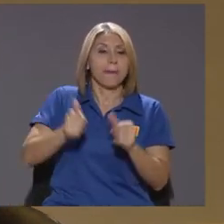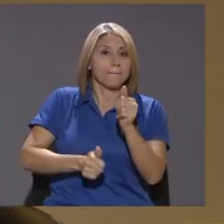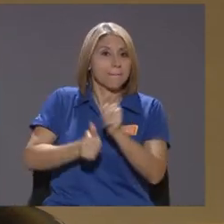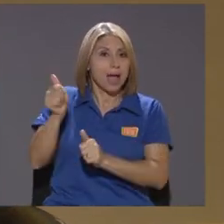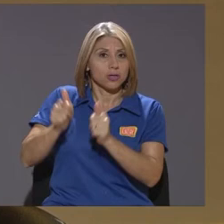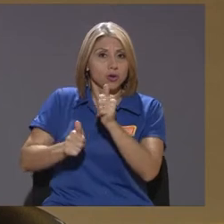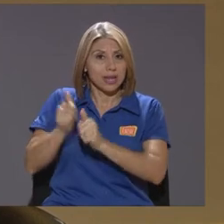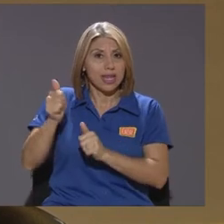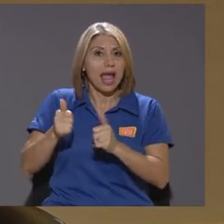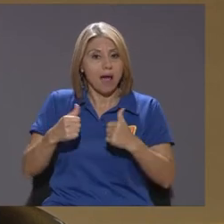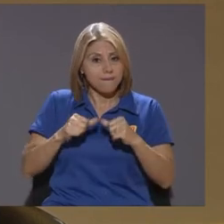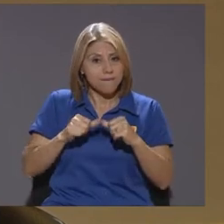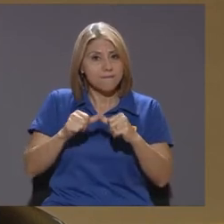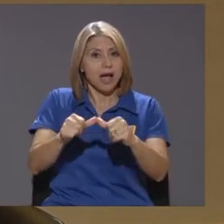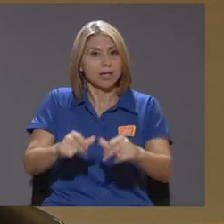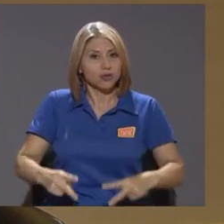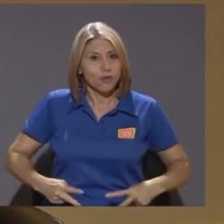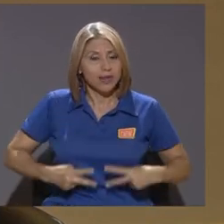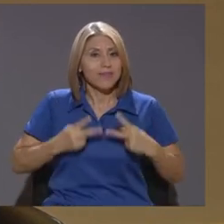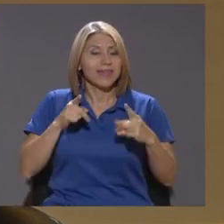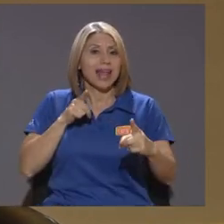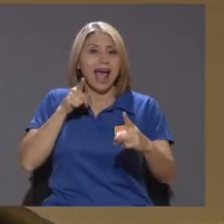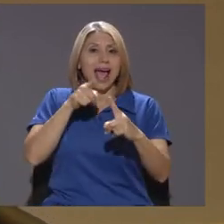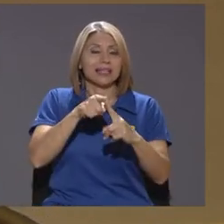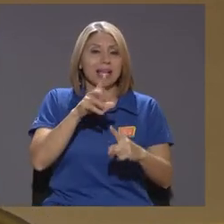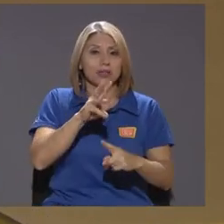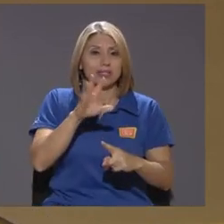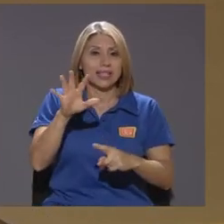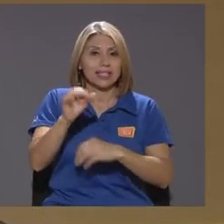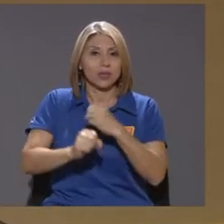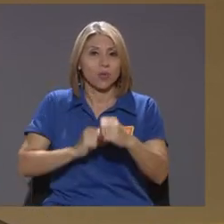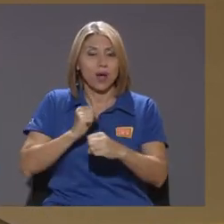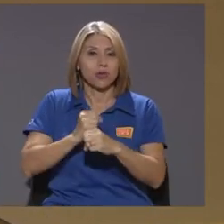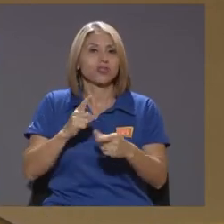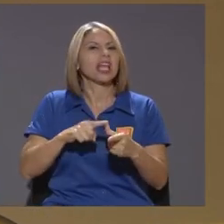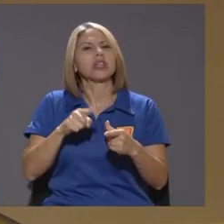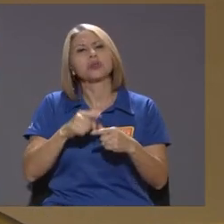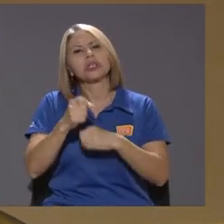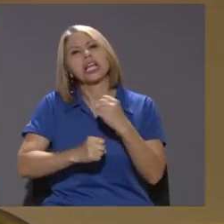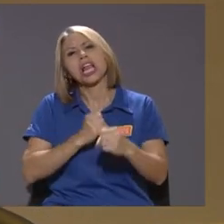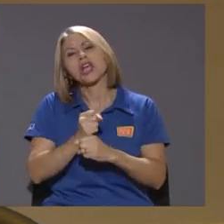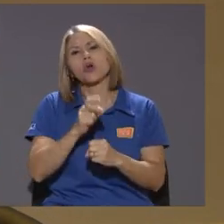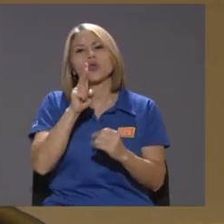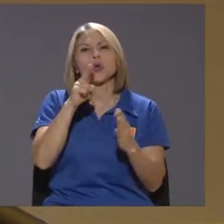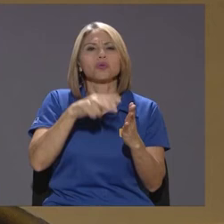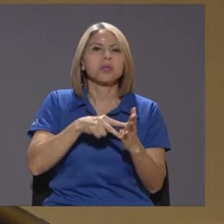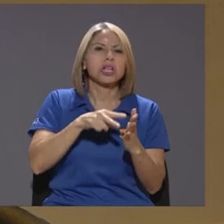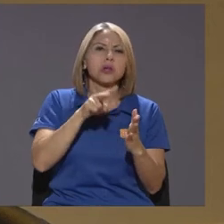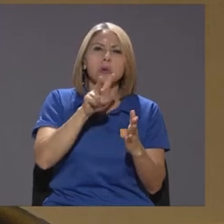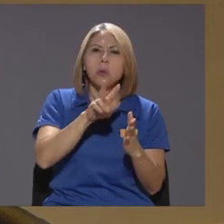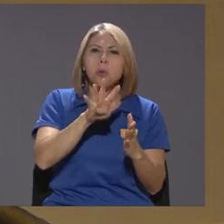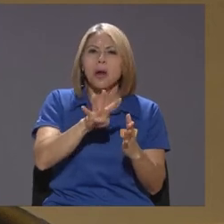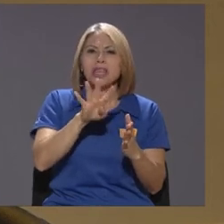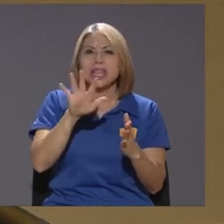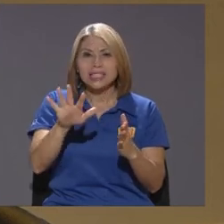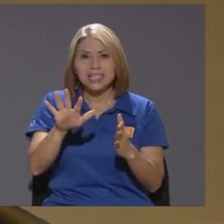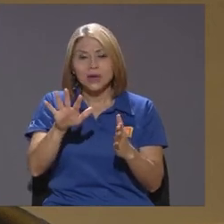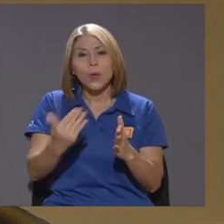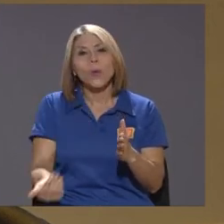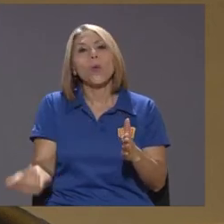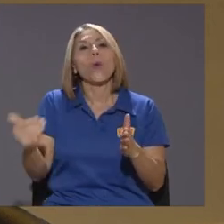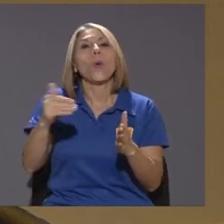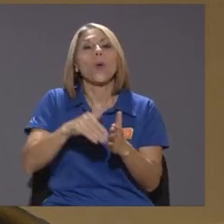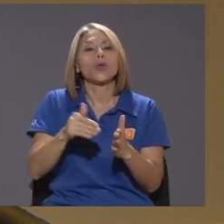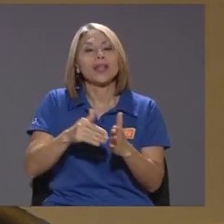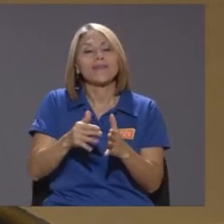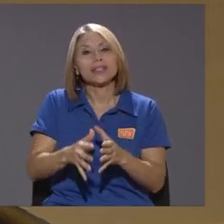sobrevivir y está sobreviviendo hasta los 65 años entonces alrededor del 2040 45 por ahí vamos a tener otro aumento muy grande en